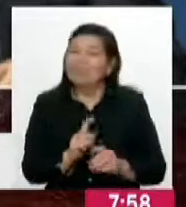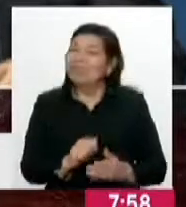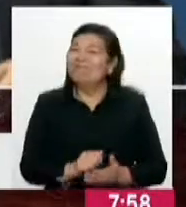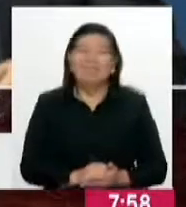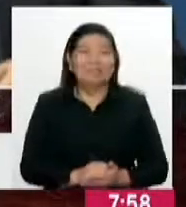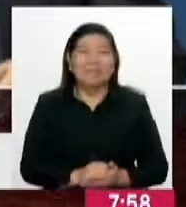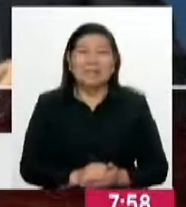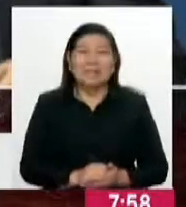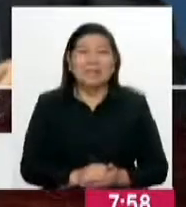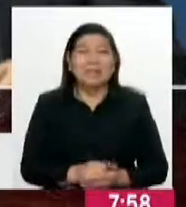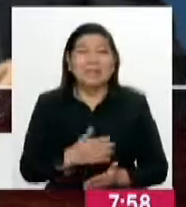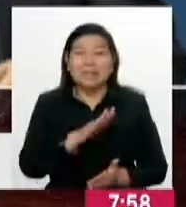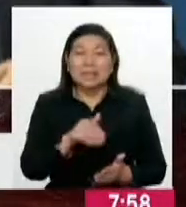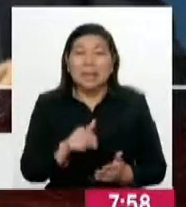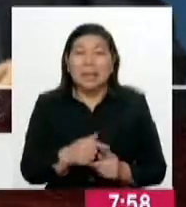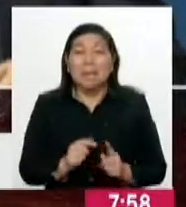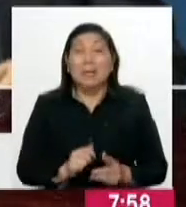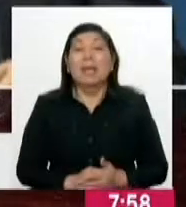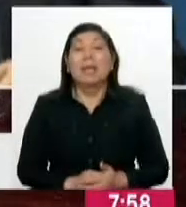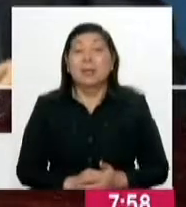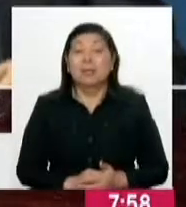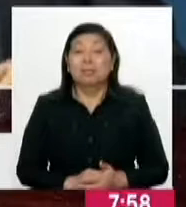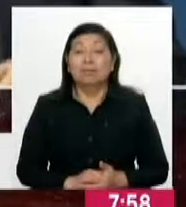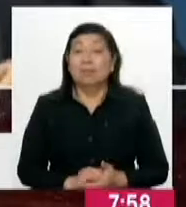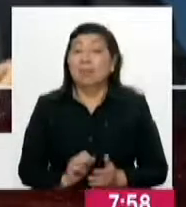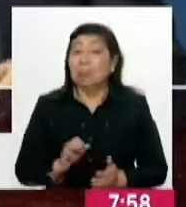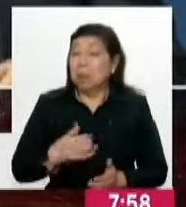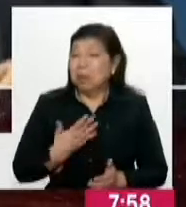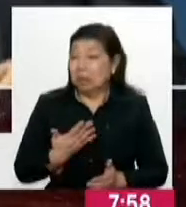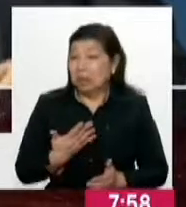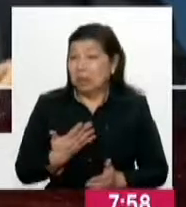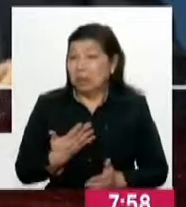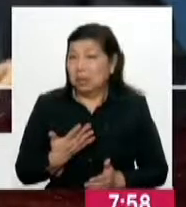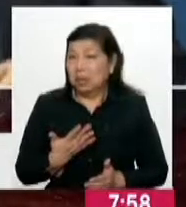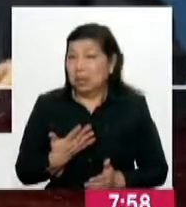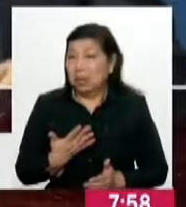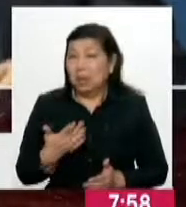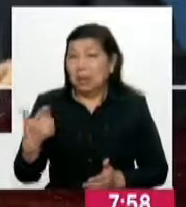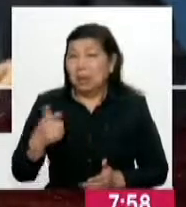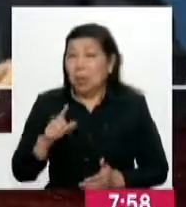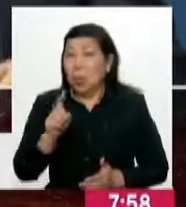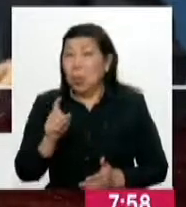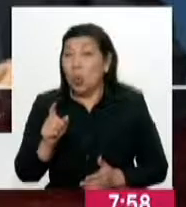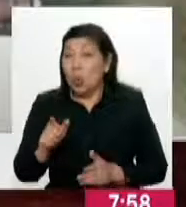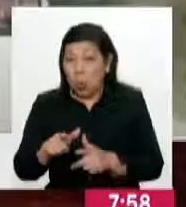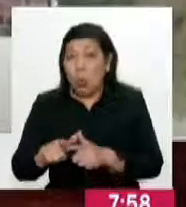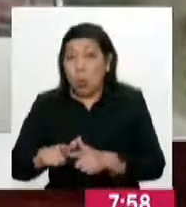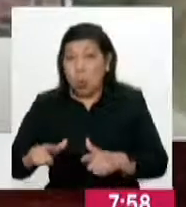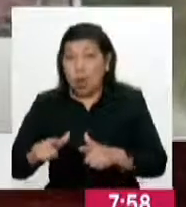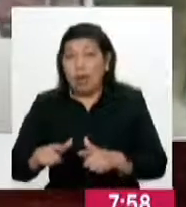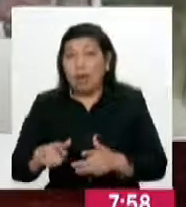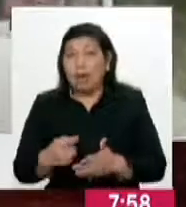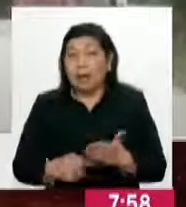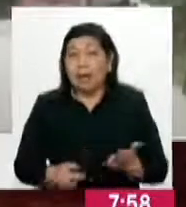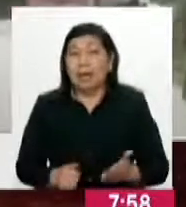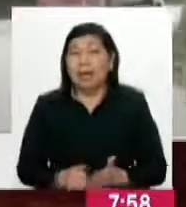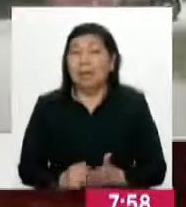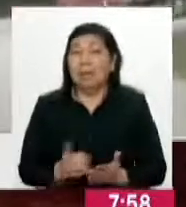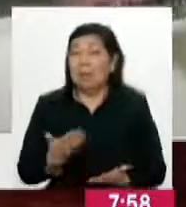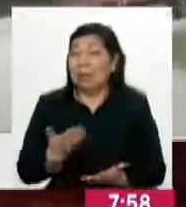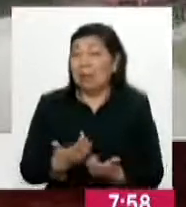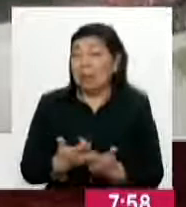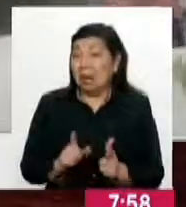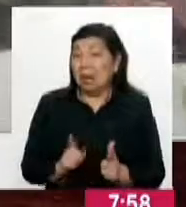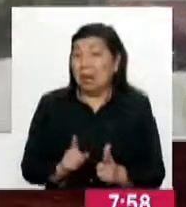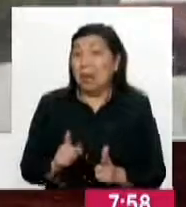hubiera costado la vida de todos. Entonces, podríamos decir que no es una emboscada, es un ataque hacia una zona que ellos consideran debe estar